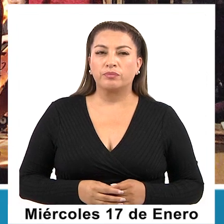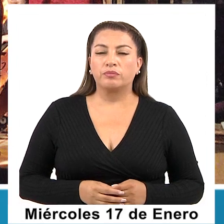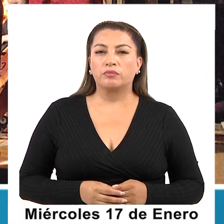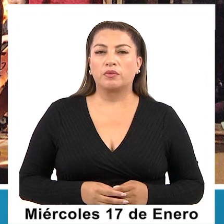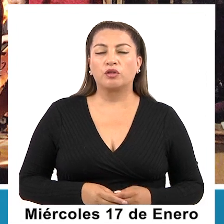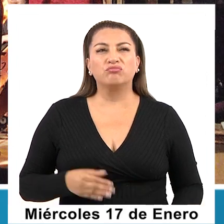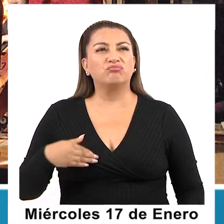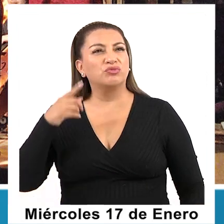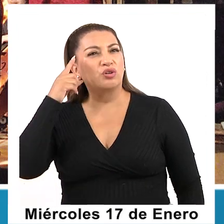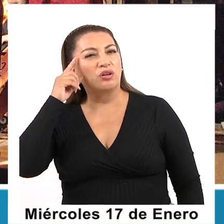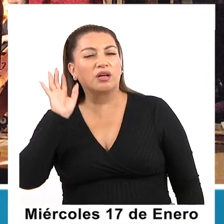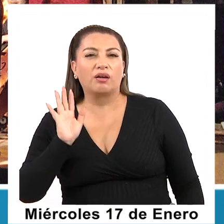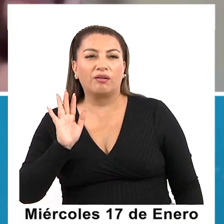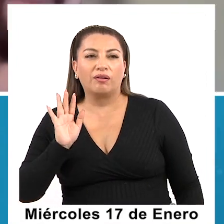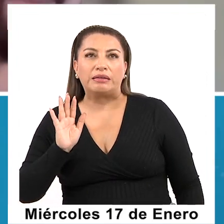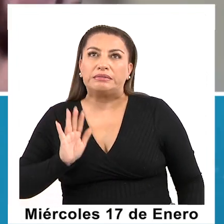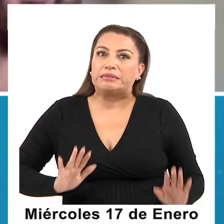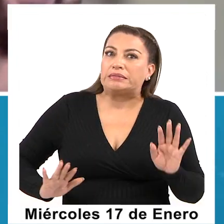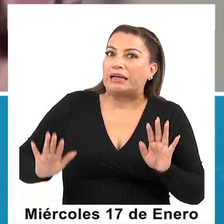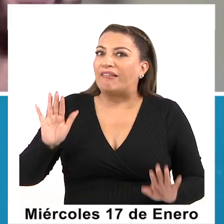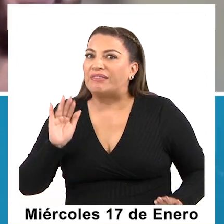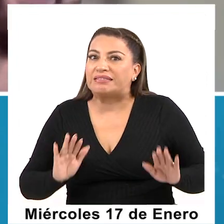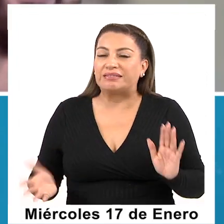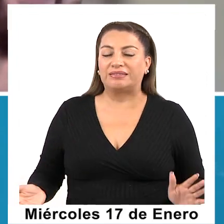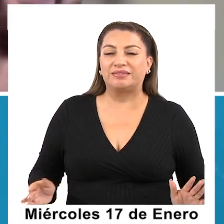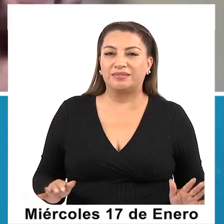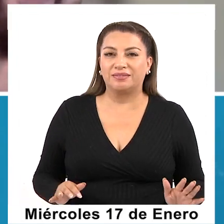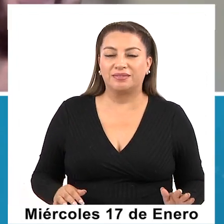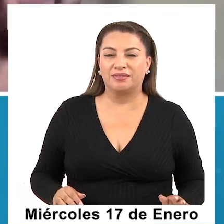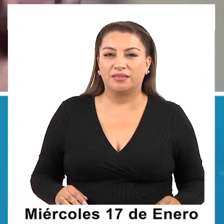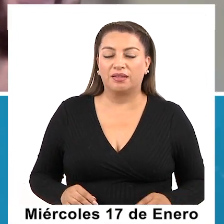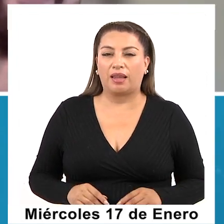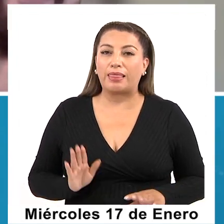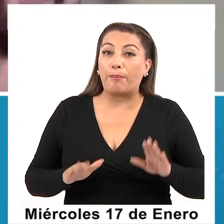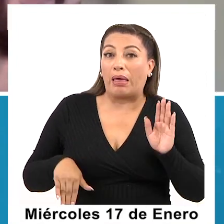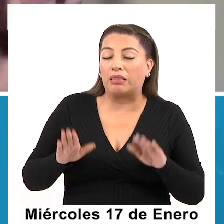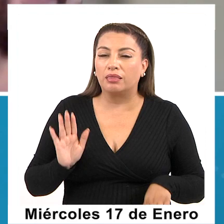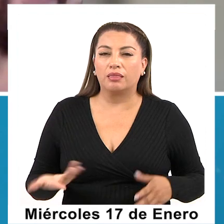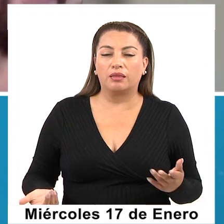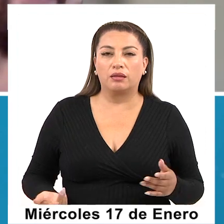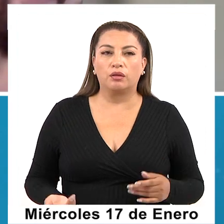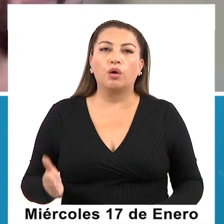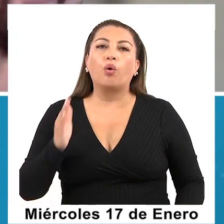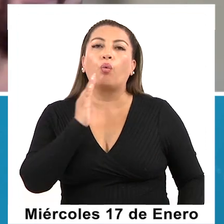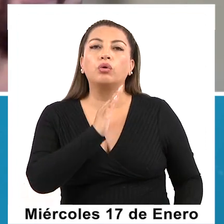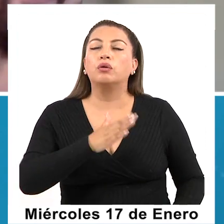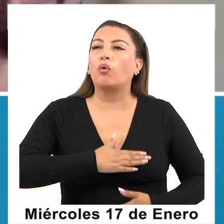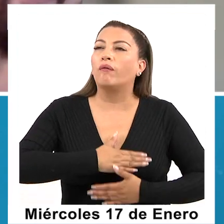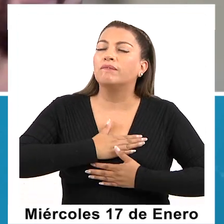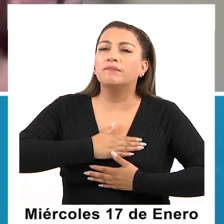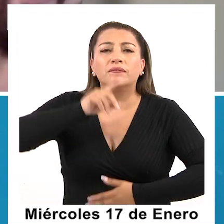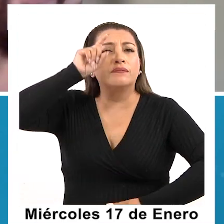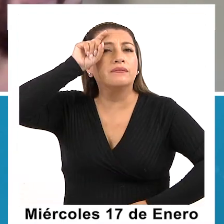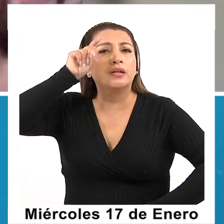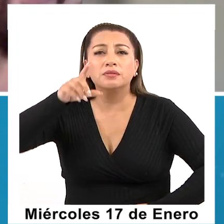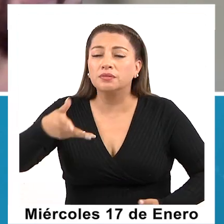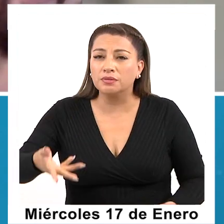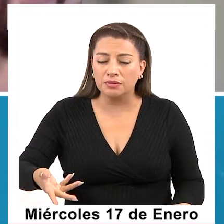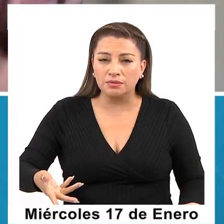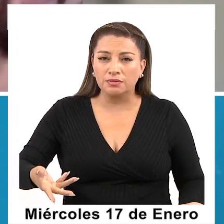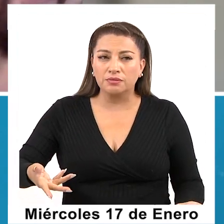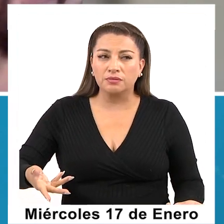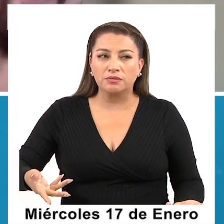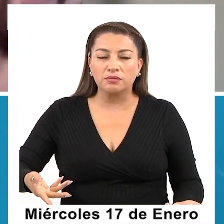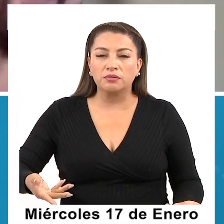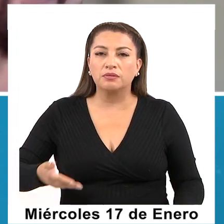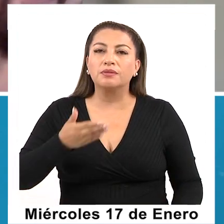Yo creo que eso es muy relativo, pero en general, cuando un niño le gusta mucho, ¿cierto? Y